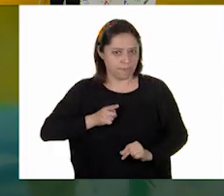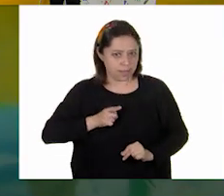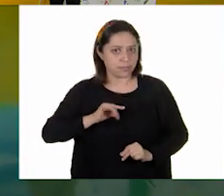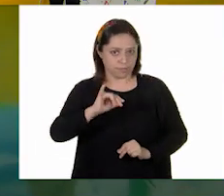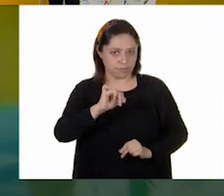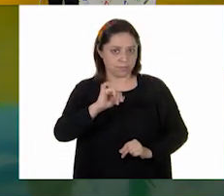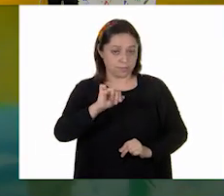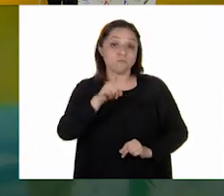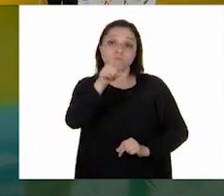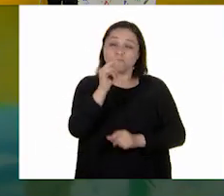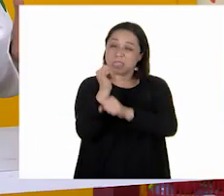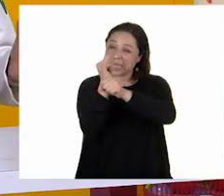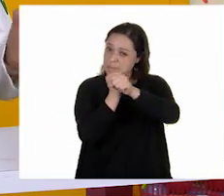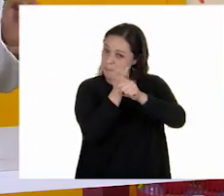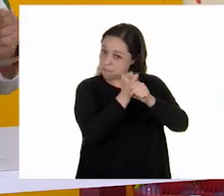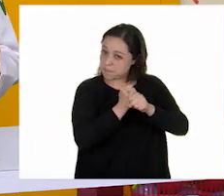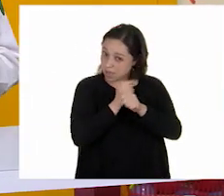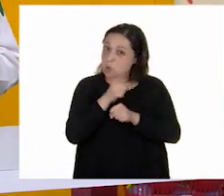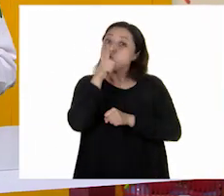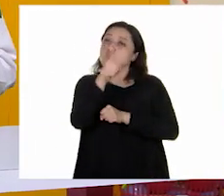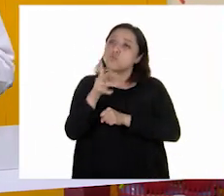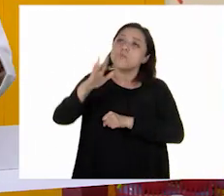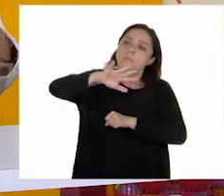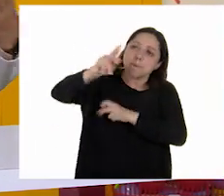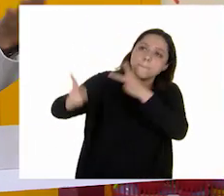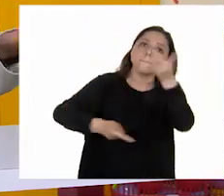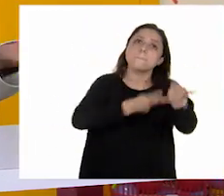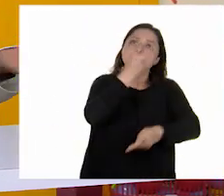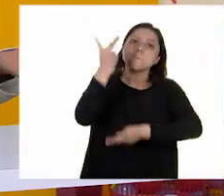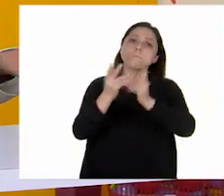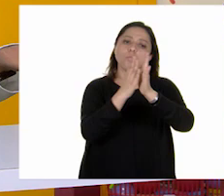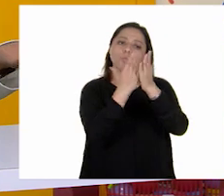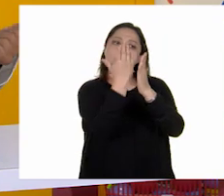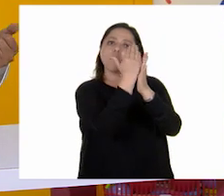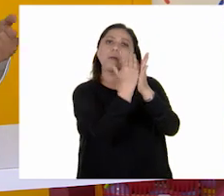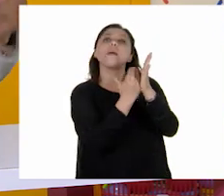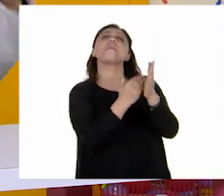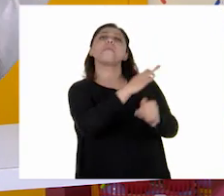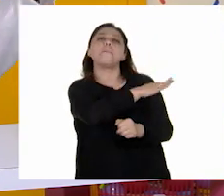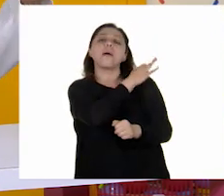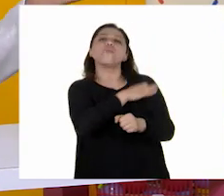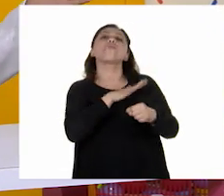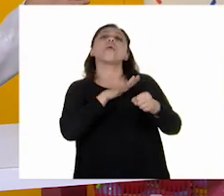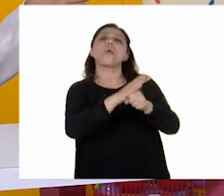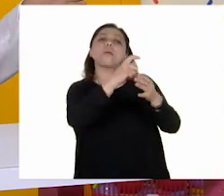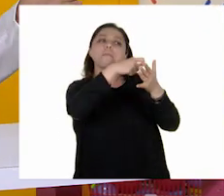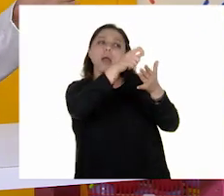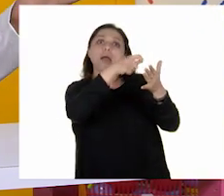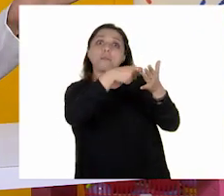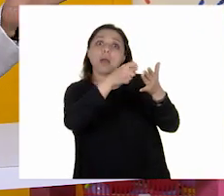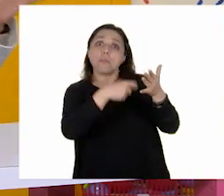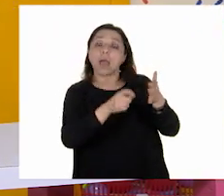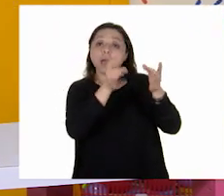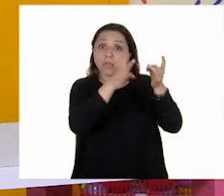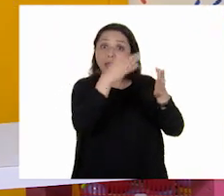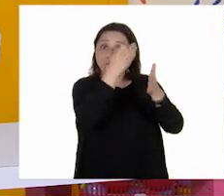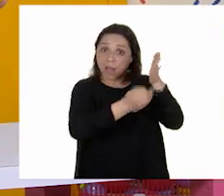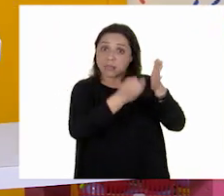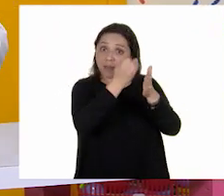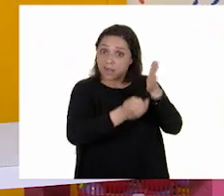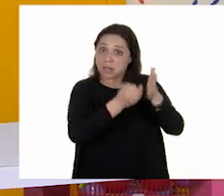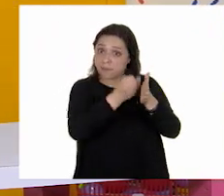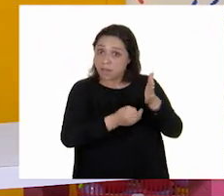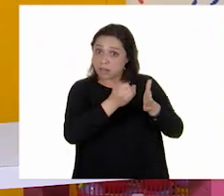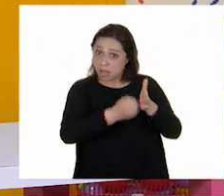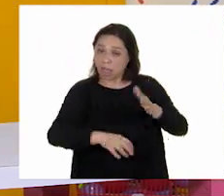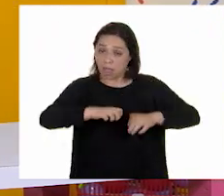a que investiguen si cuentan con su cartilla de vacunación, qué vacunas les han aplicado, si aún les faltan vacunas por aplicarse de acuerdo con su